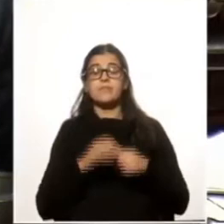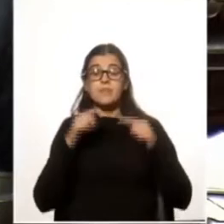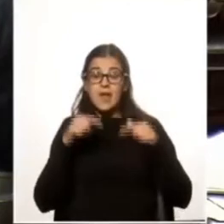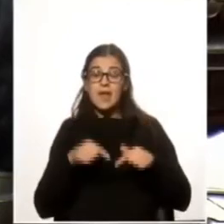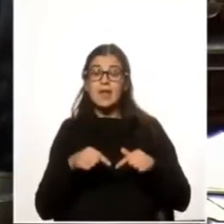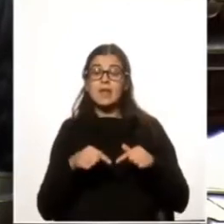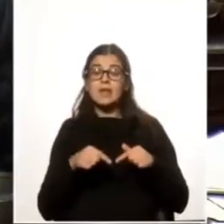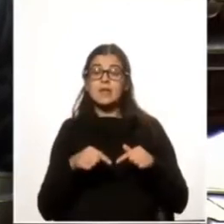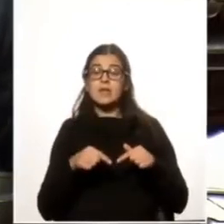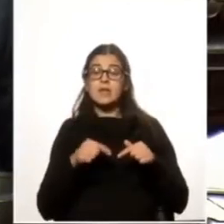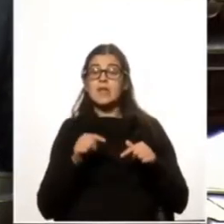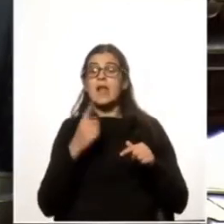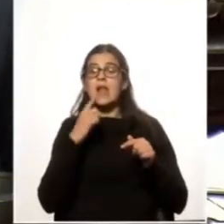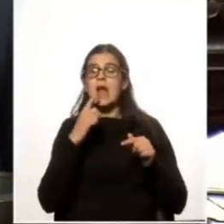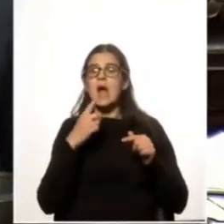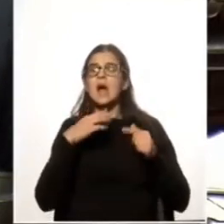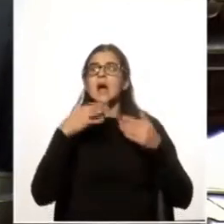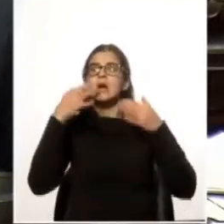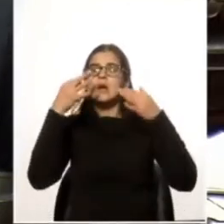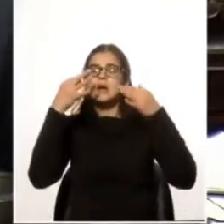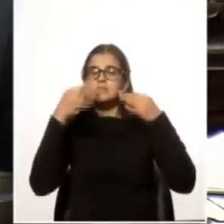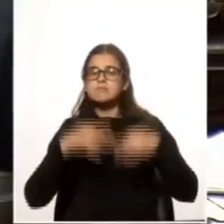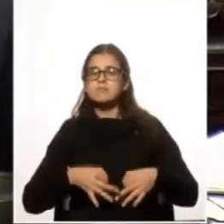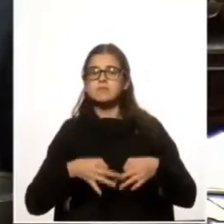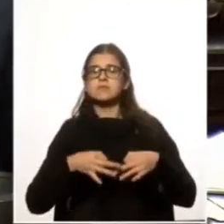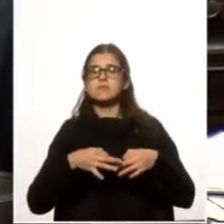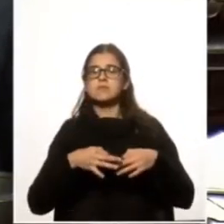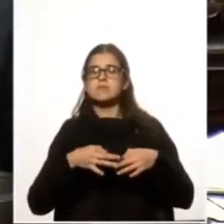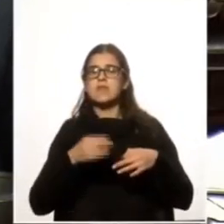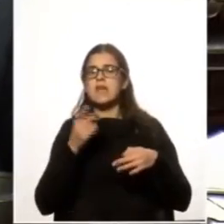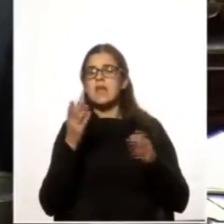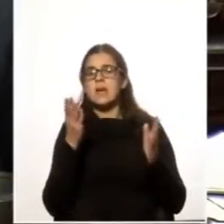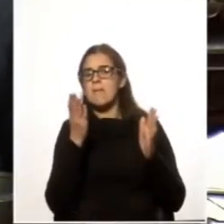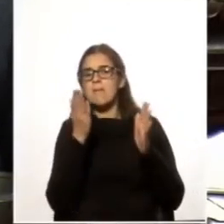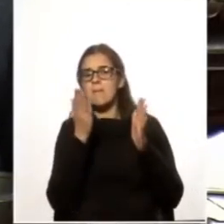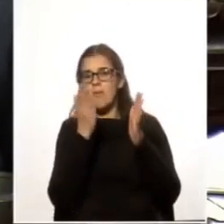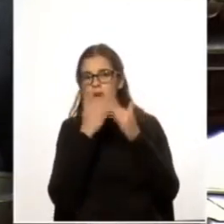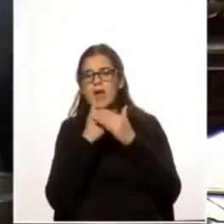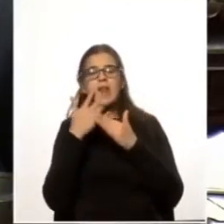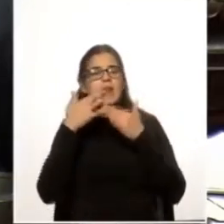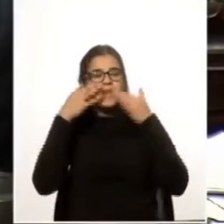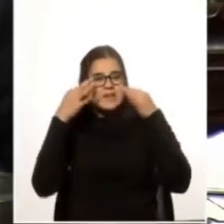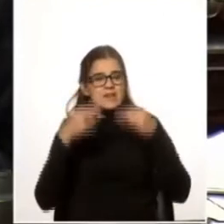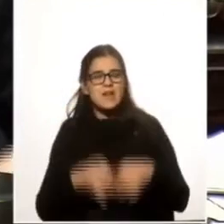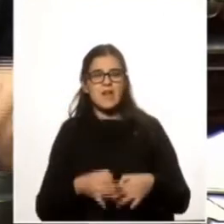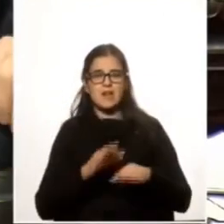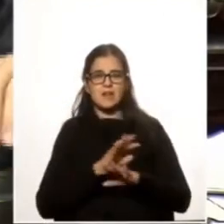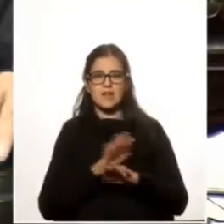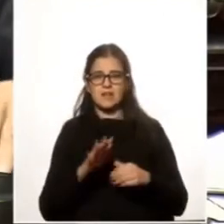esta es la contundente e incontrovertible realidad.